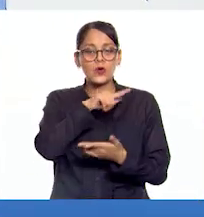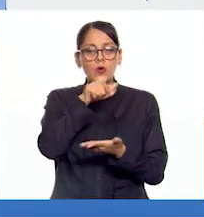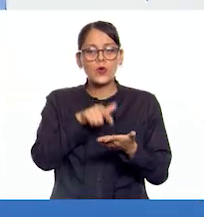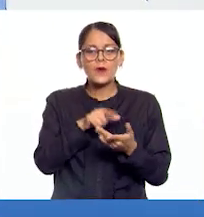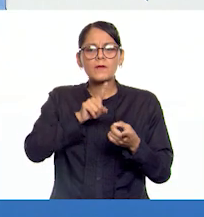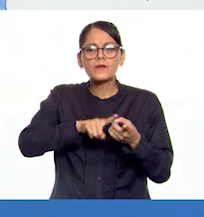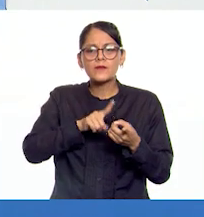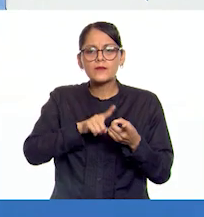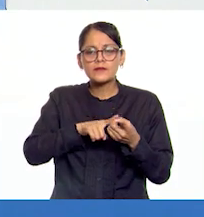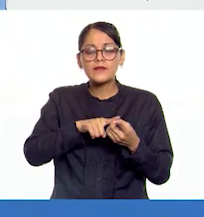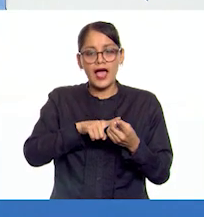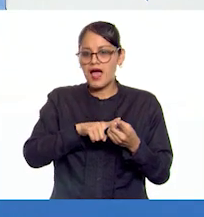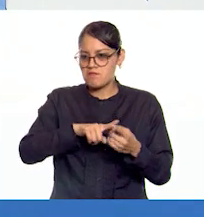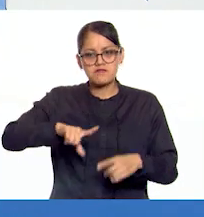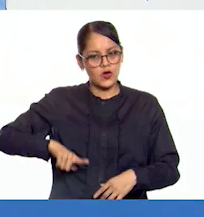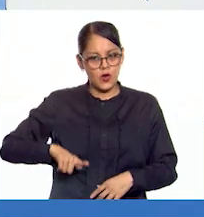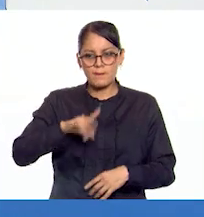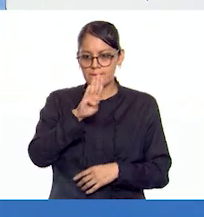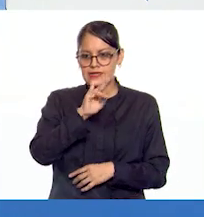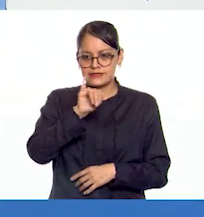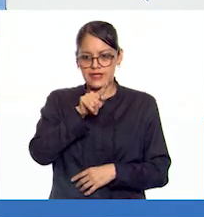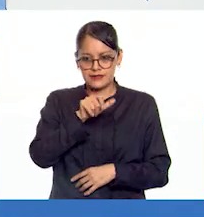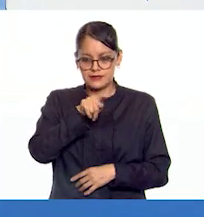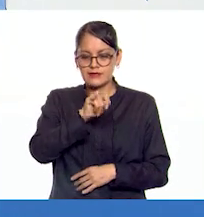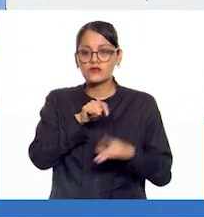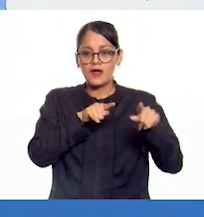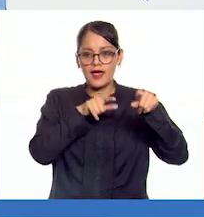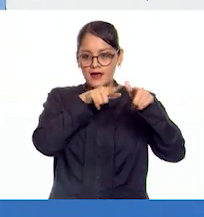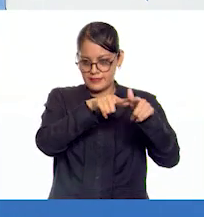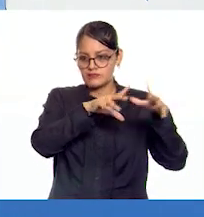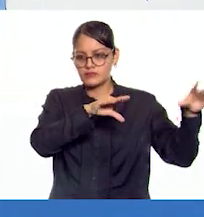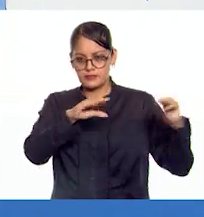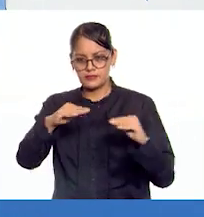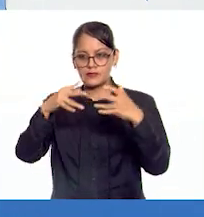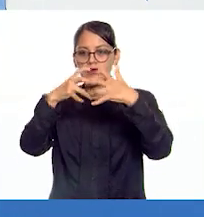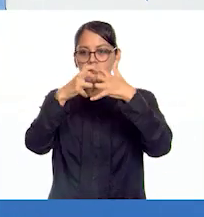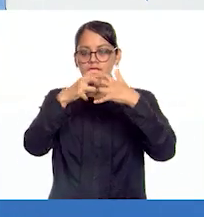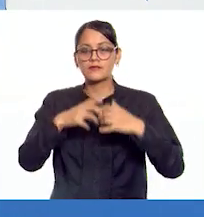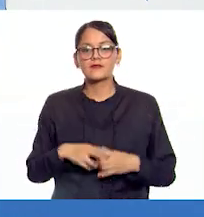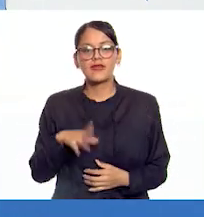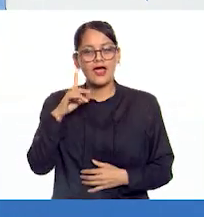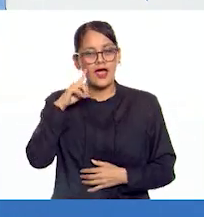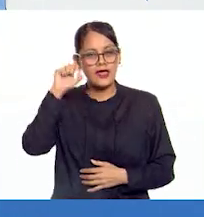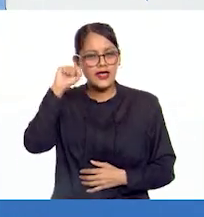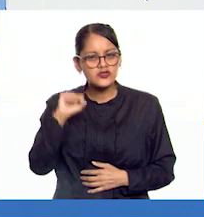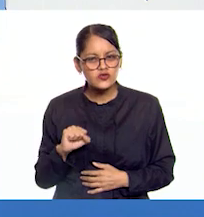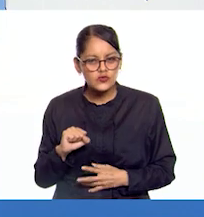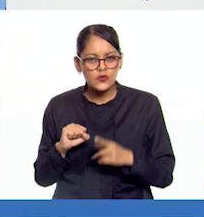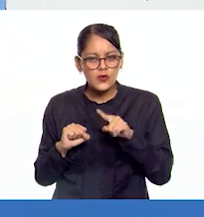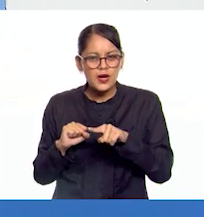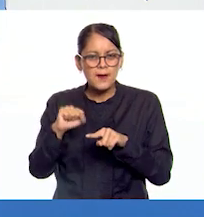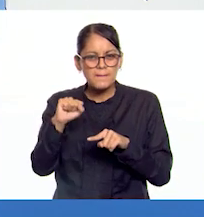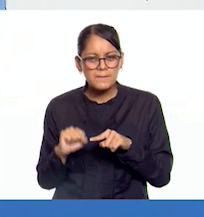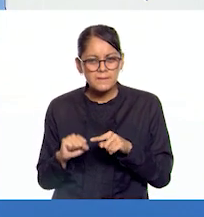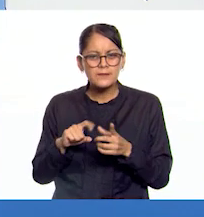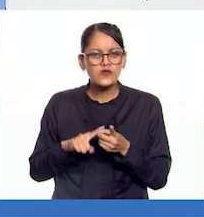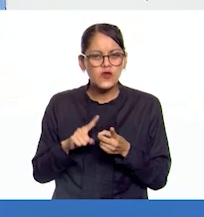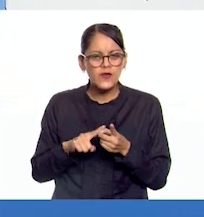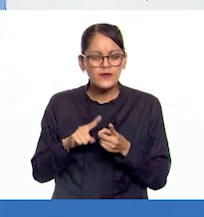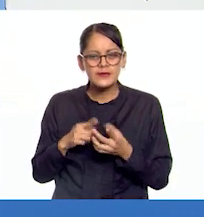el Imperio Bizantino. Ahora, al sur de esta zona, de esta zona central